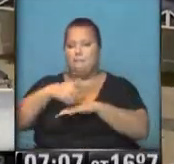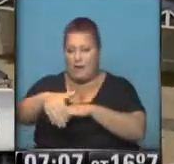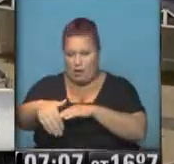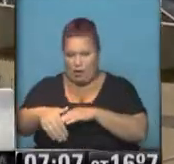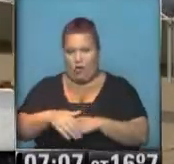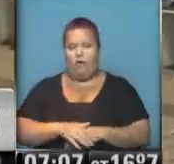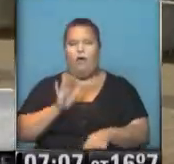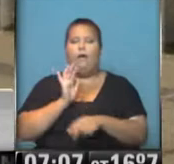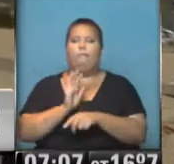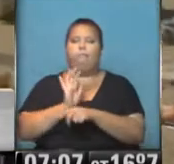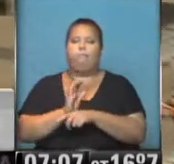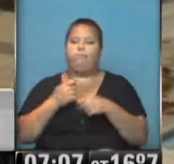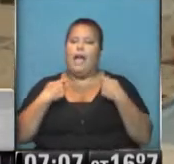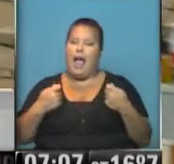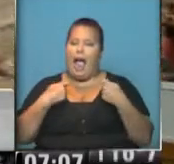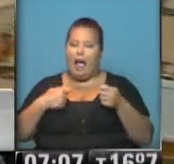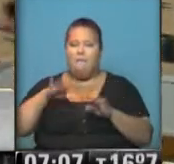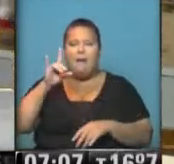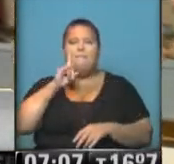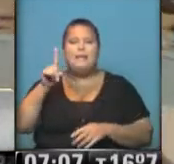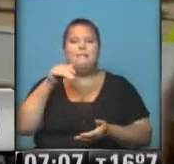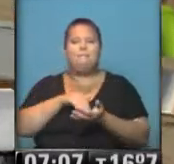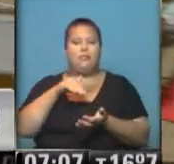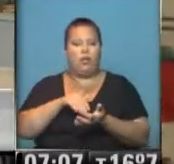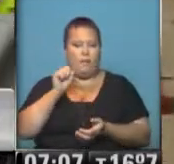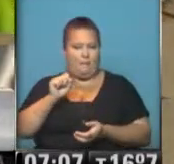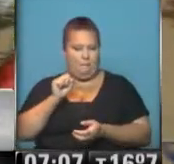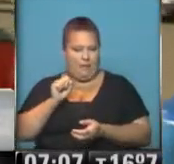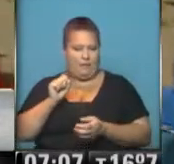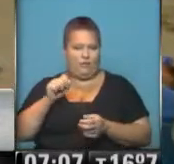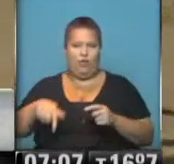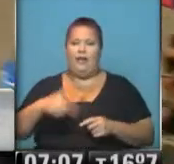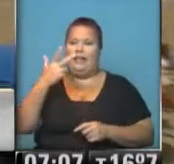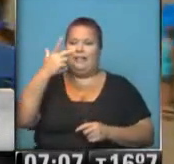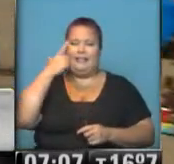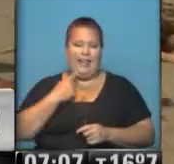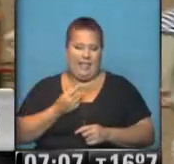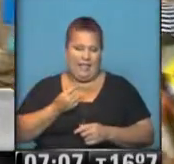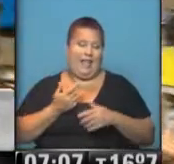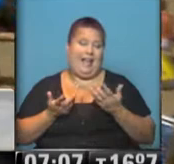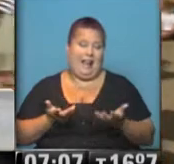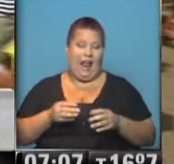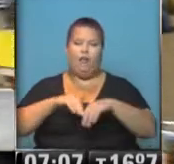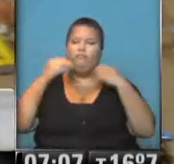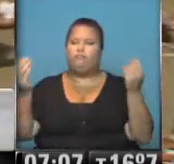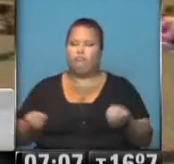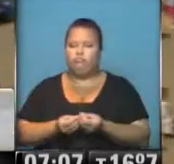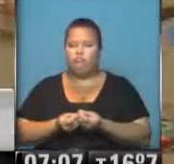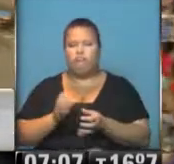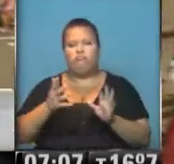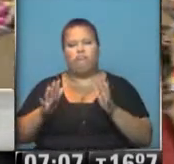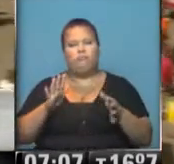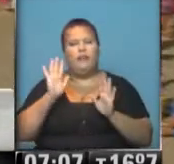Representó un gasto de más de mil millones de pesos a lo largo de estos tres días. Claro, con un promedio de